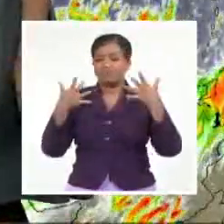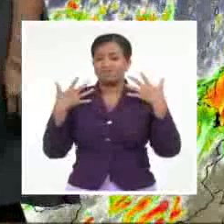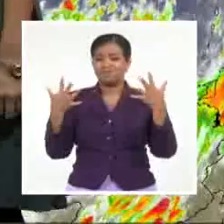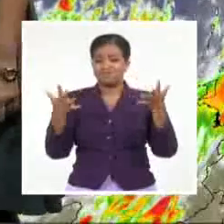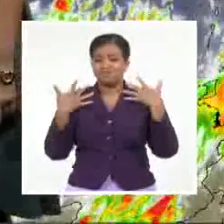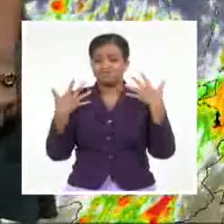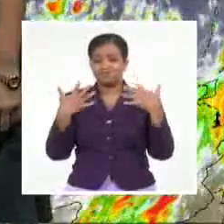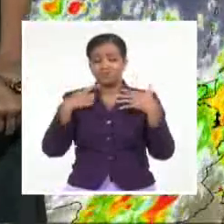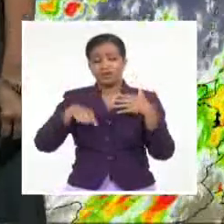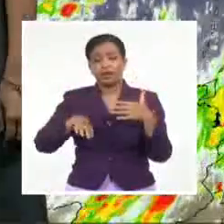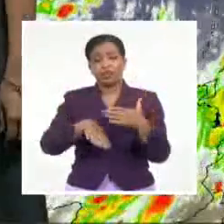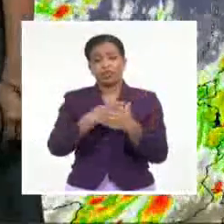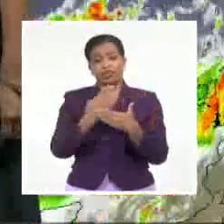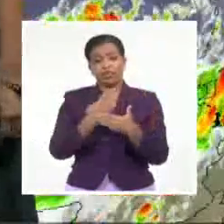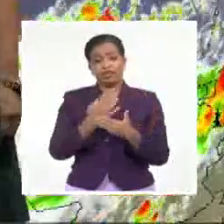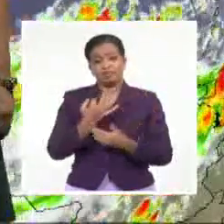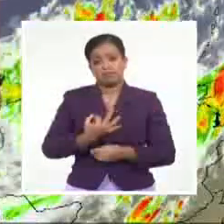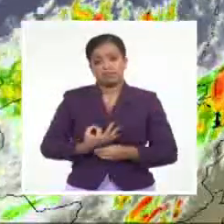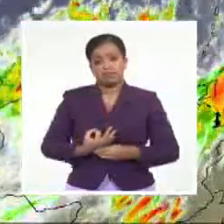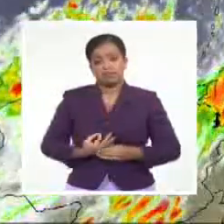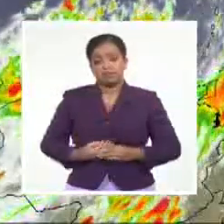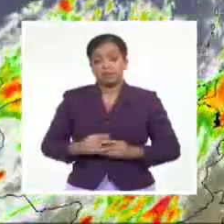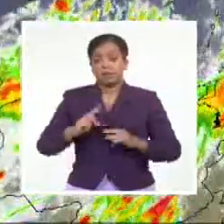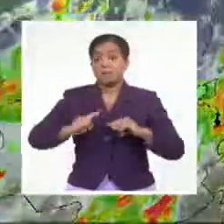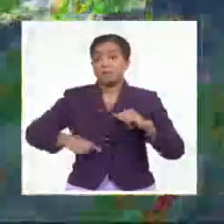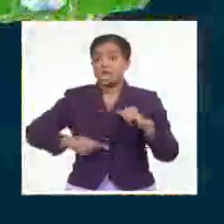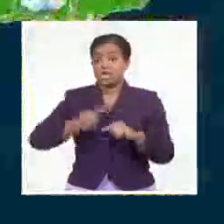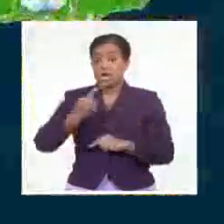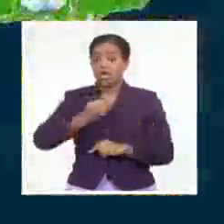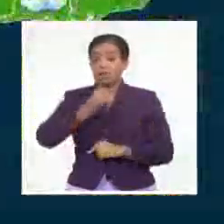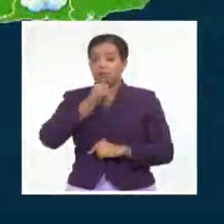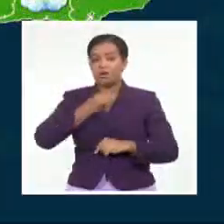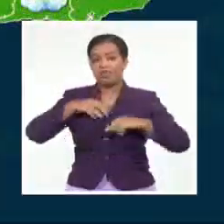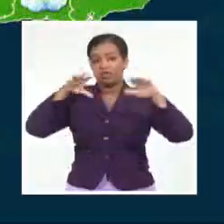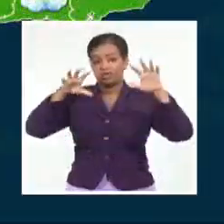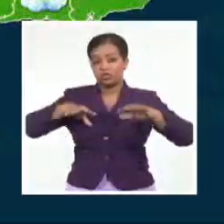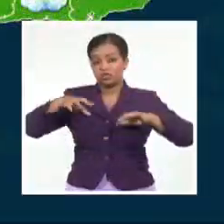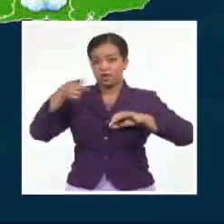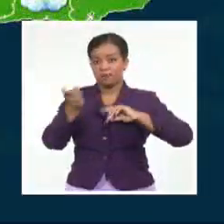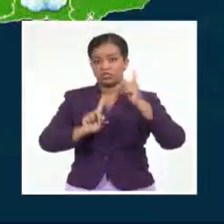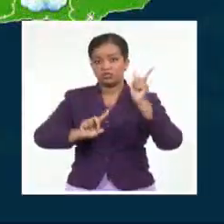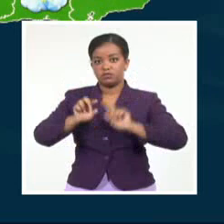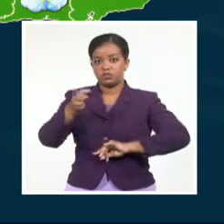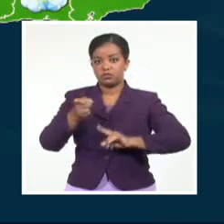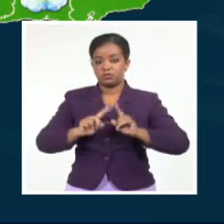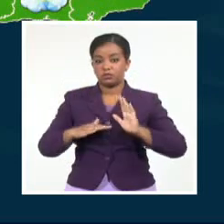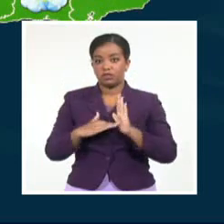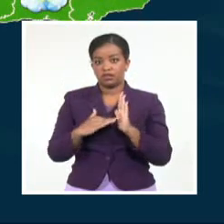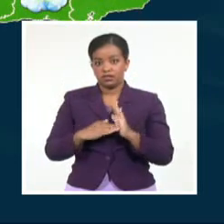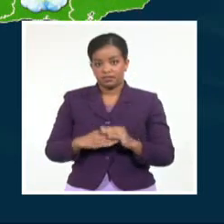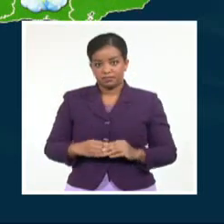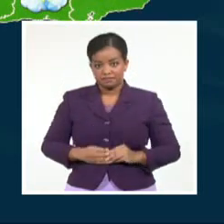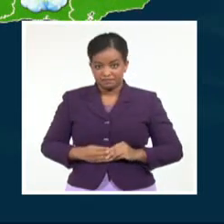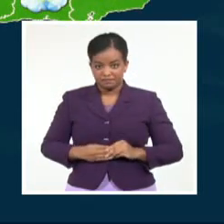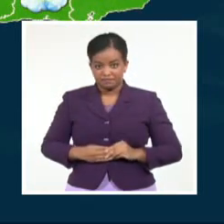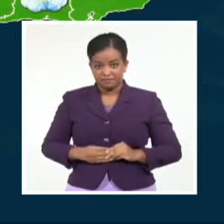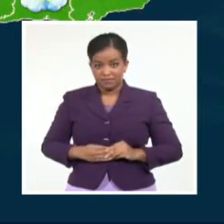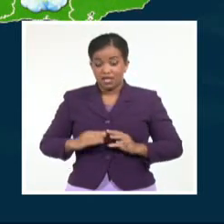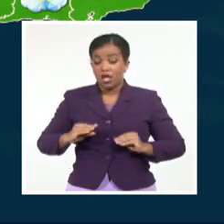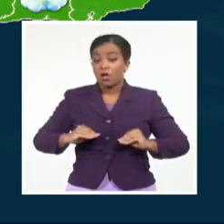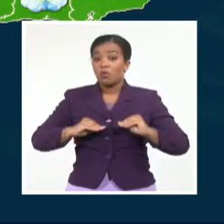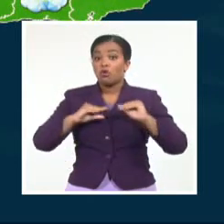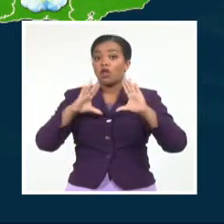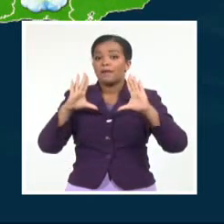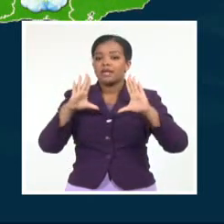de una vaguada superior que estará incentivando mañana la probabilidad de chubascos y tormentas eléctricas durante la tarde. Estará amaneciendo con poca